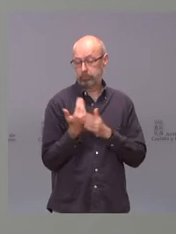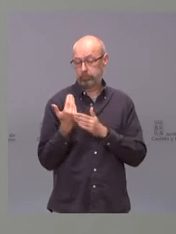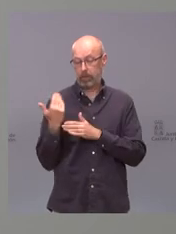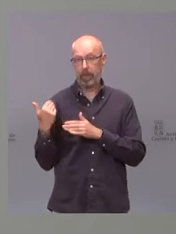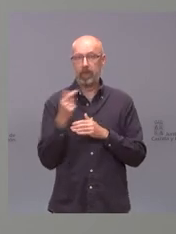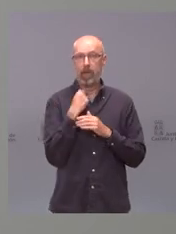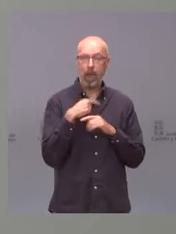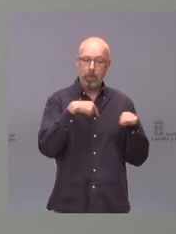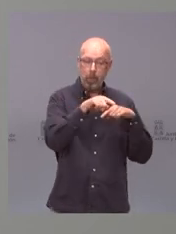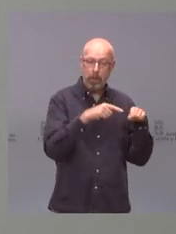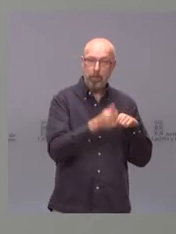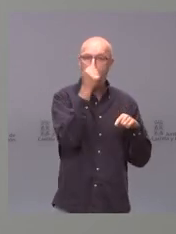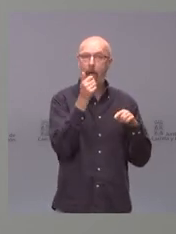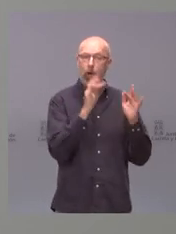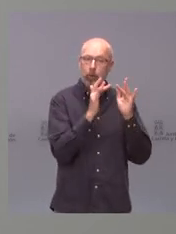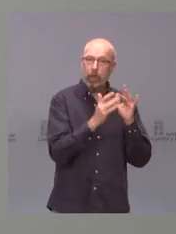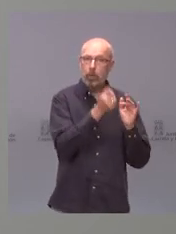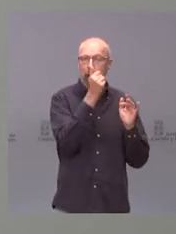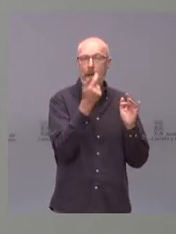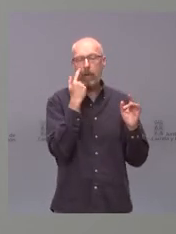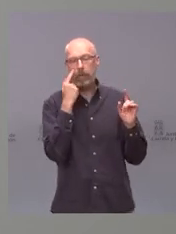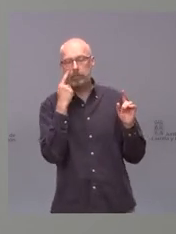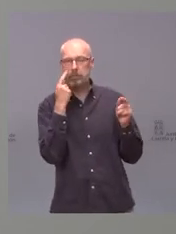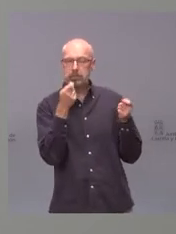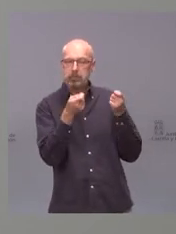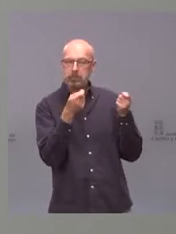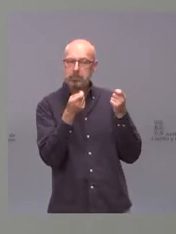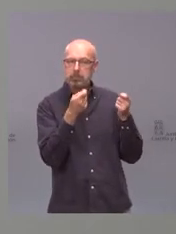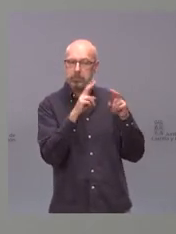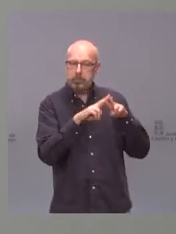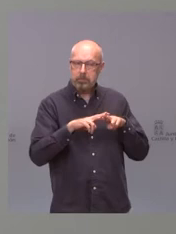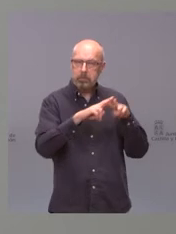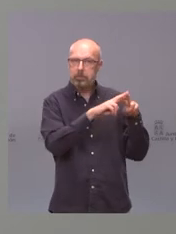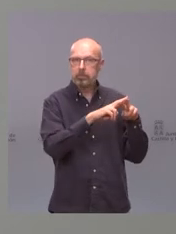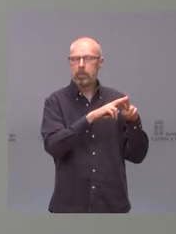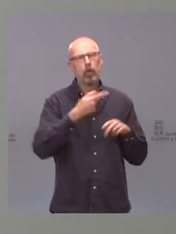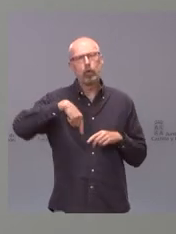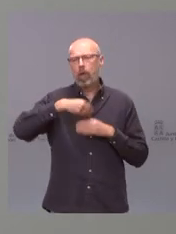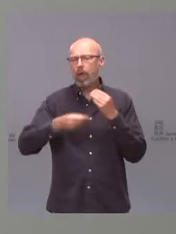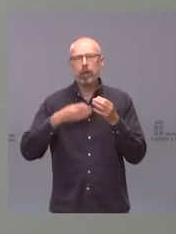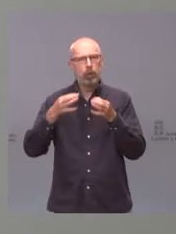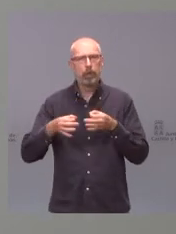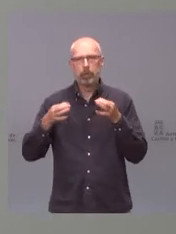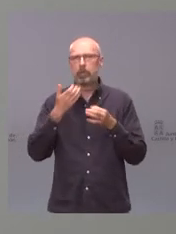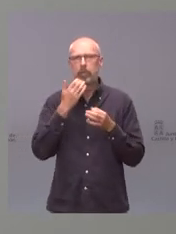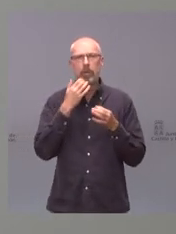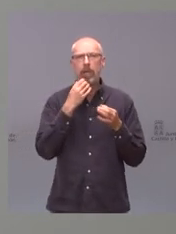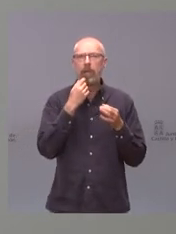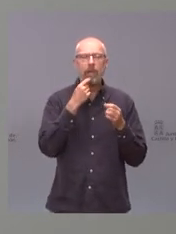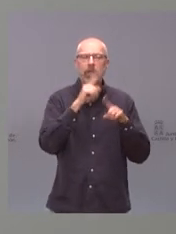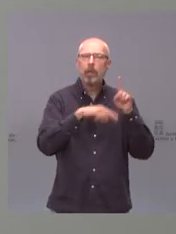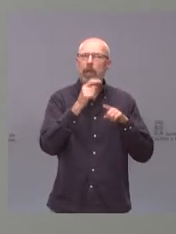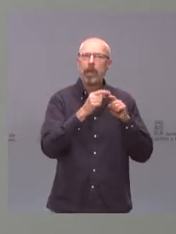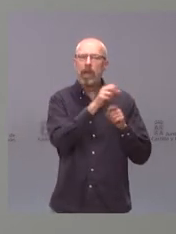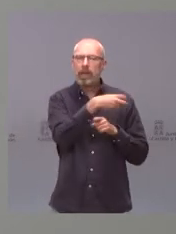lo que tenemos es que estar a la expectativa y desde luego seguiremos haciendo lo que hemos hecho siempre seguir los datos epidemiológicos